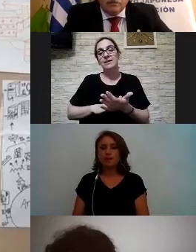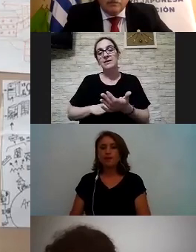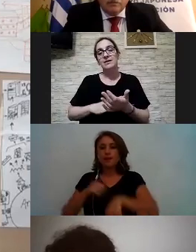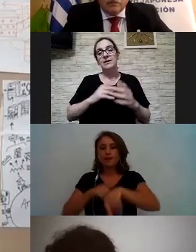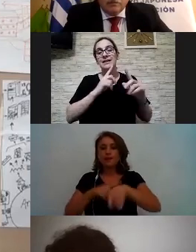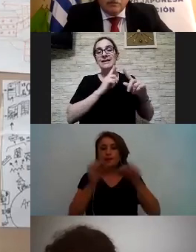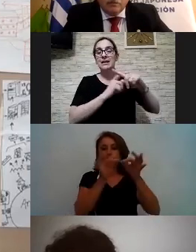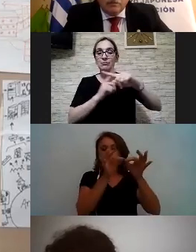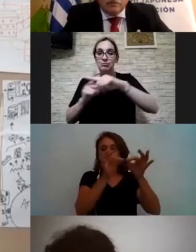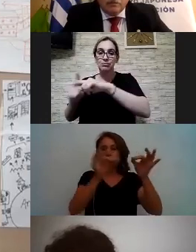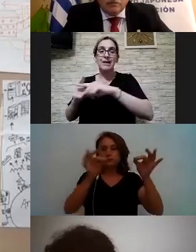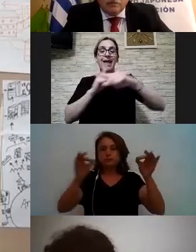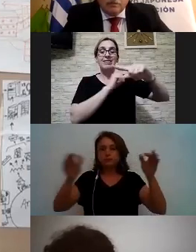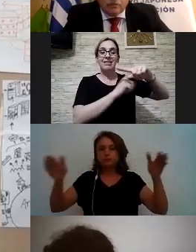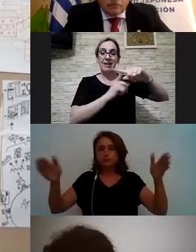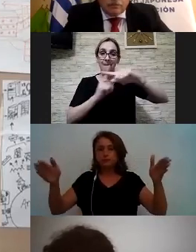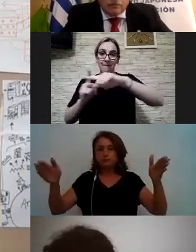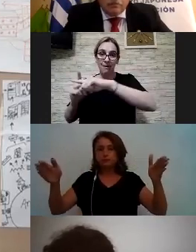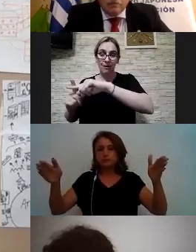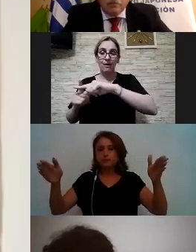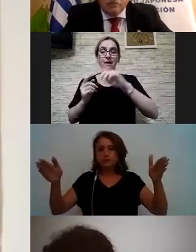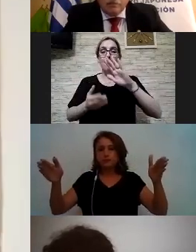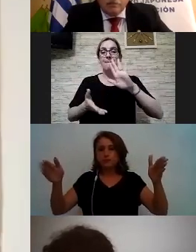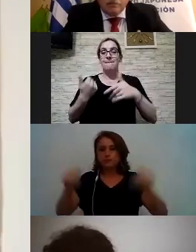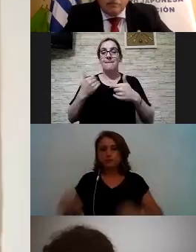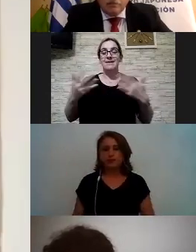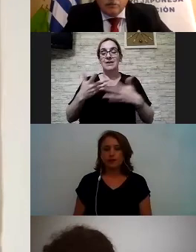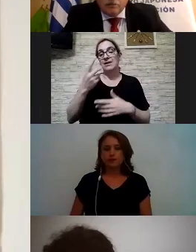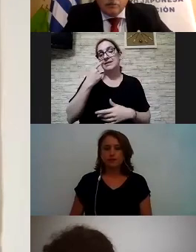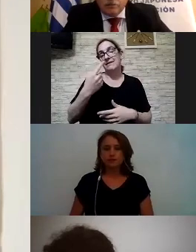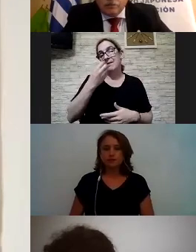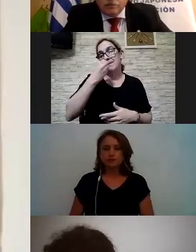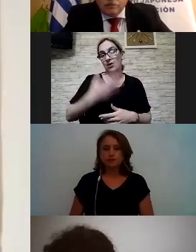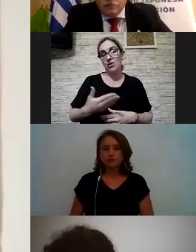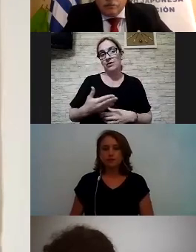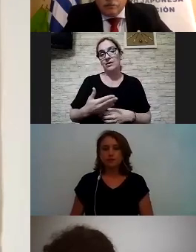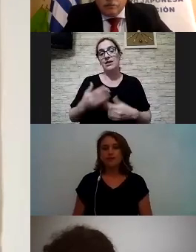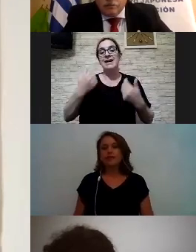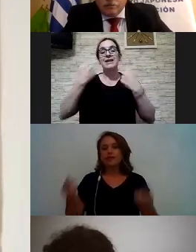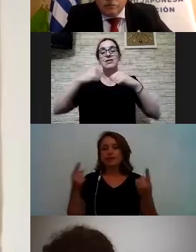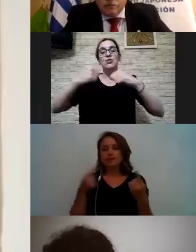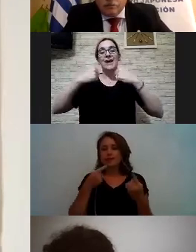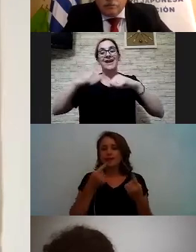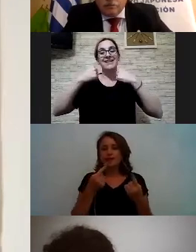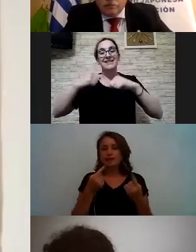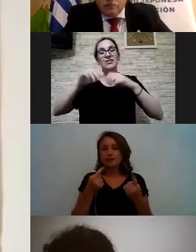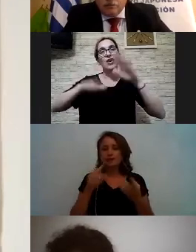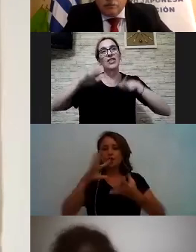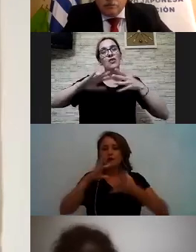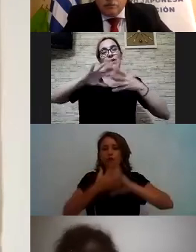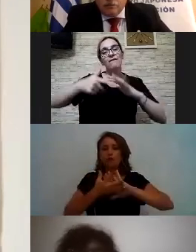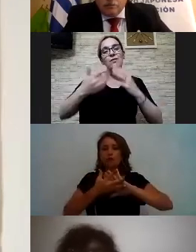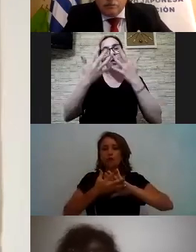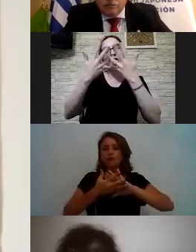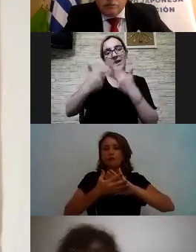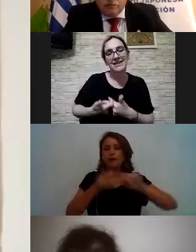la línea del tiempo en la siguiente imagen la parte de un poquito mejor es un ejercicio que de alguna forma busca para citar lo que ha